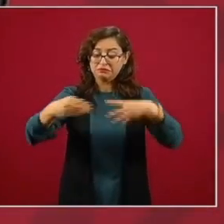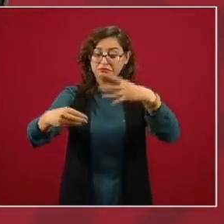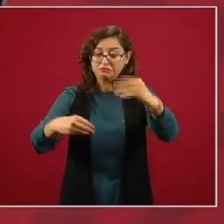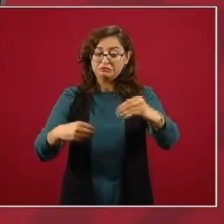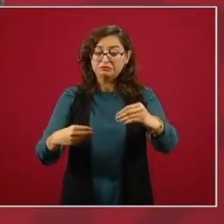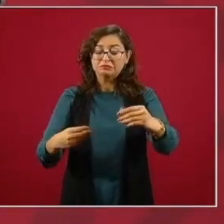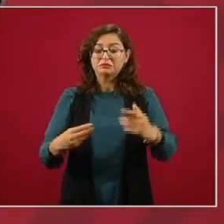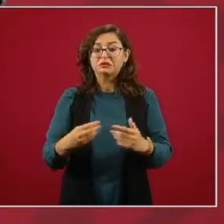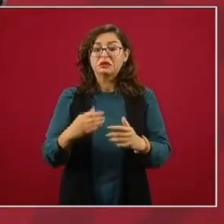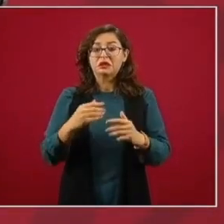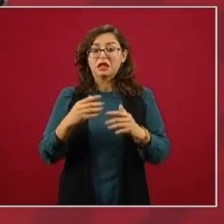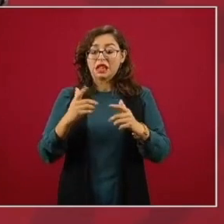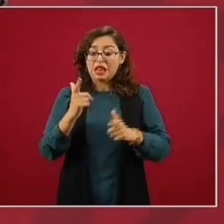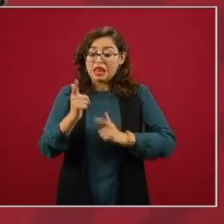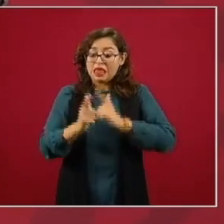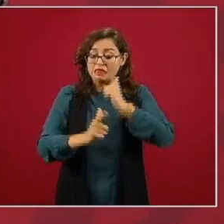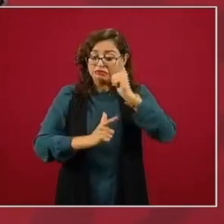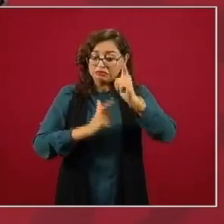en su momento